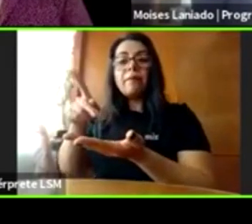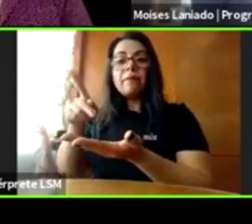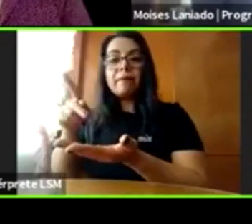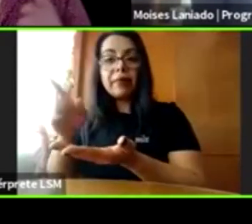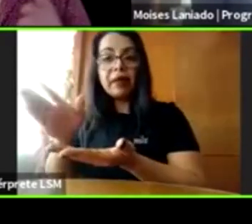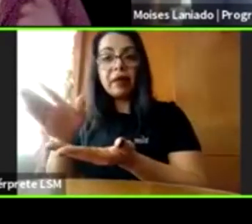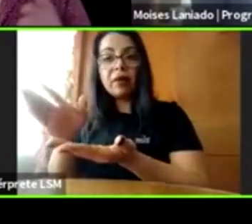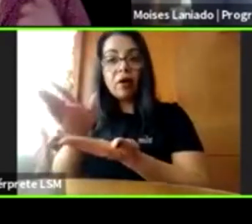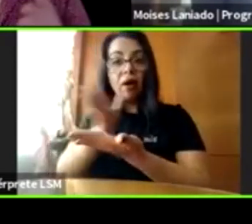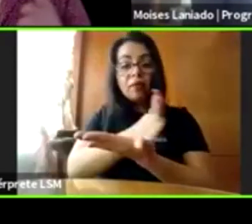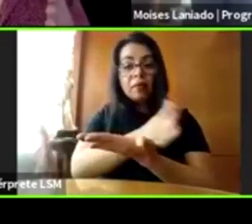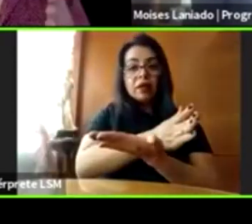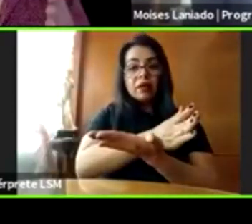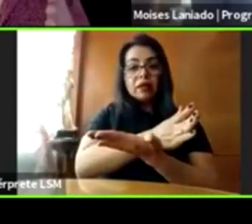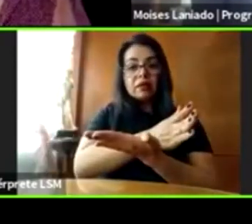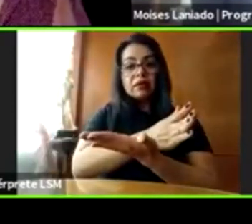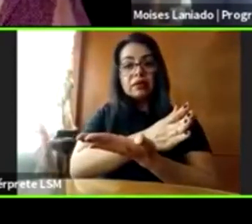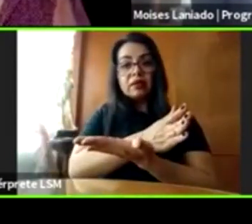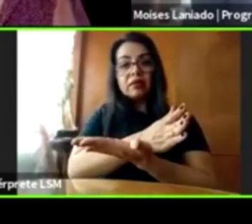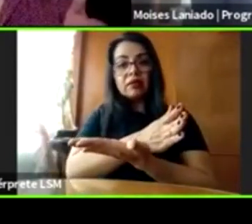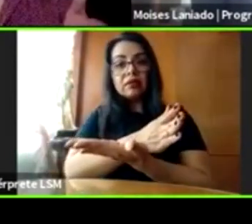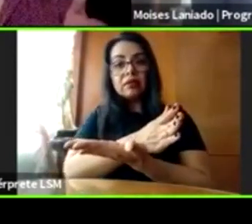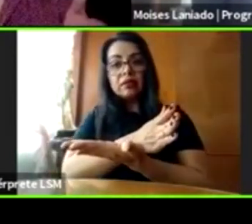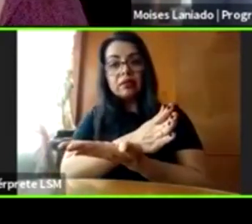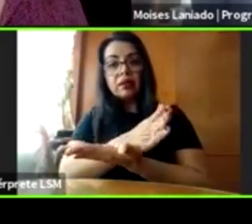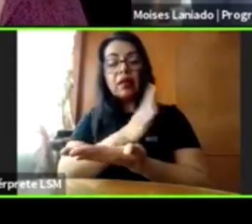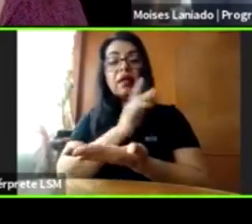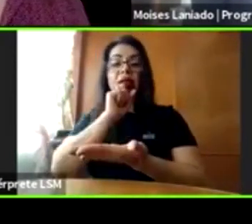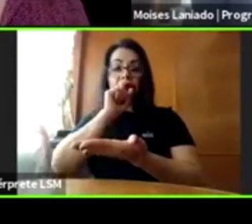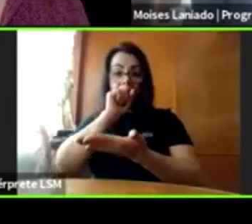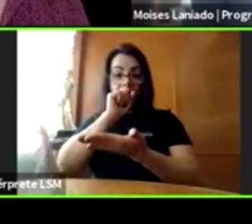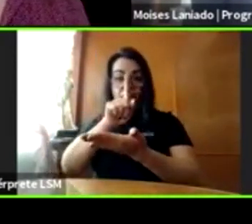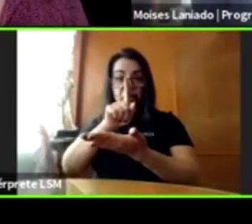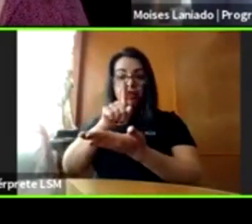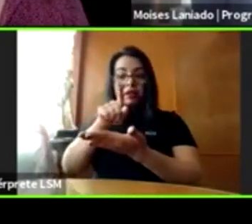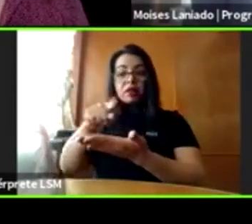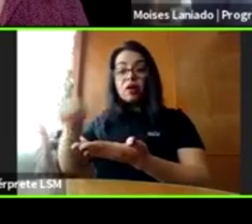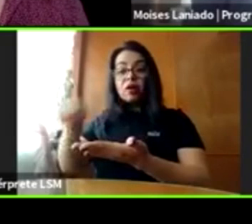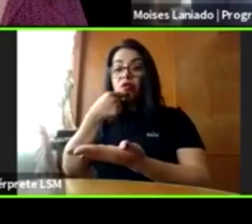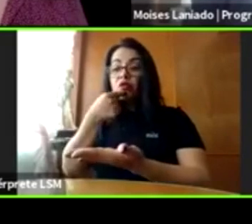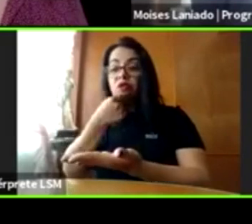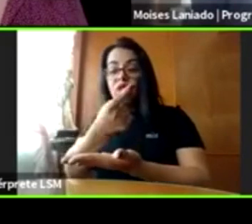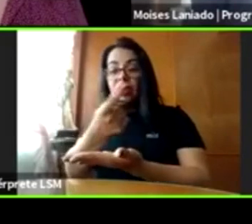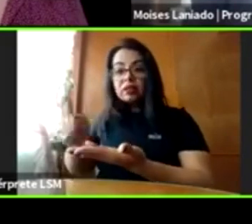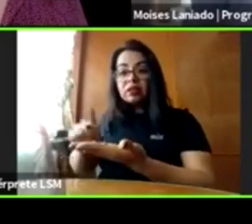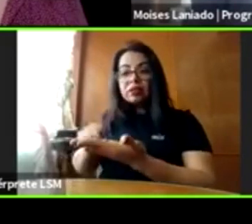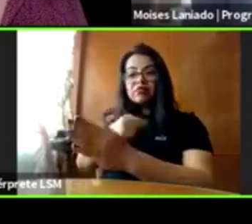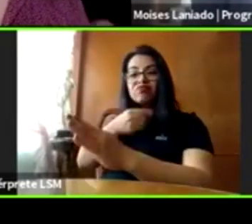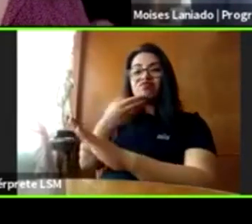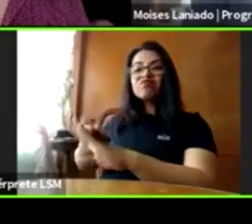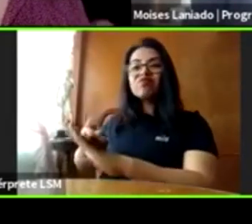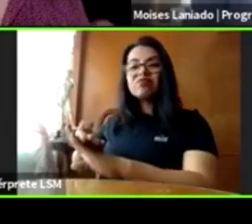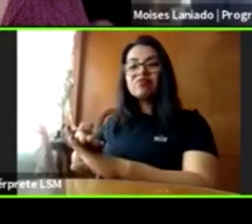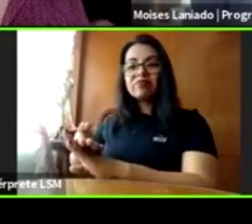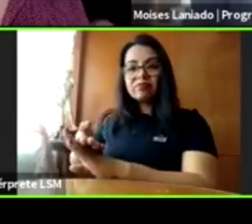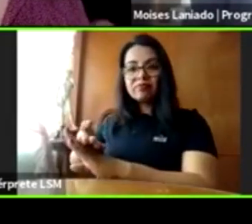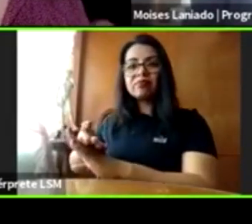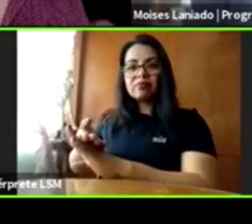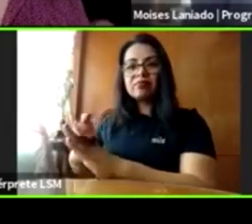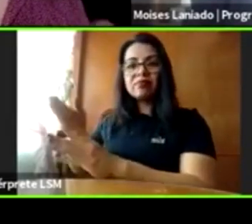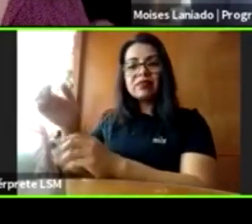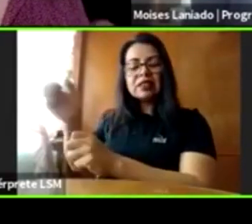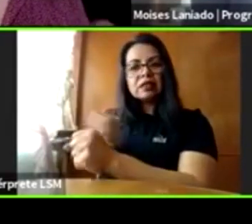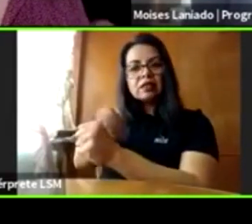tienen violencia con ellos, ¿no? Practican algún tipo de violencia, violencia que no va a dejar una huella